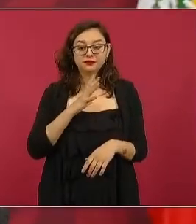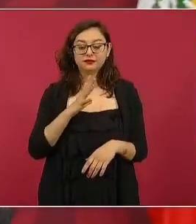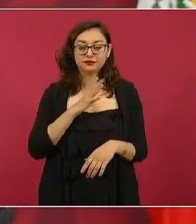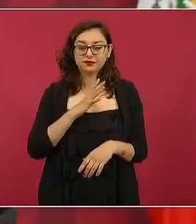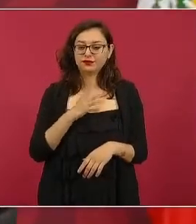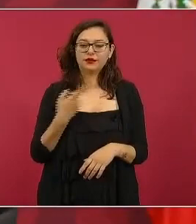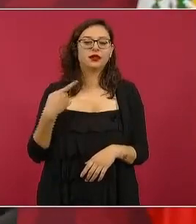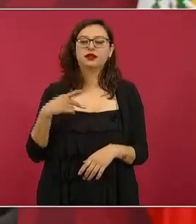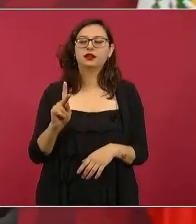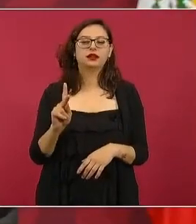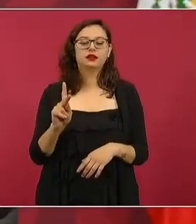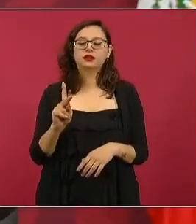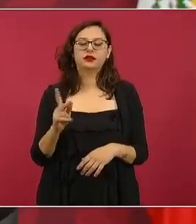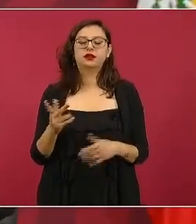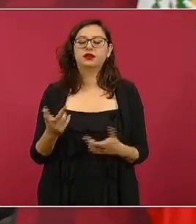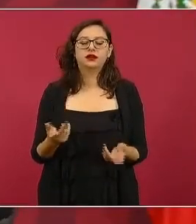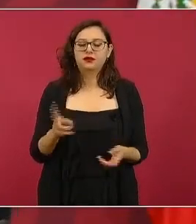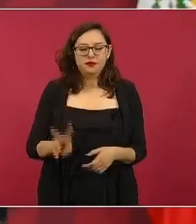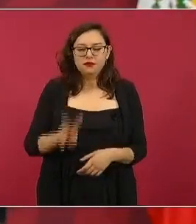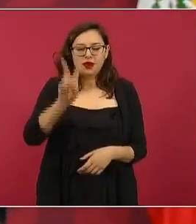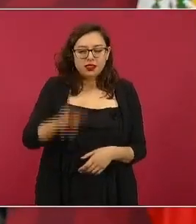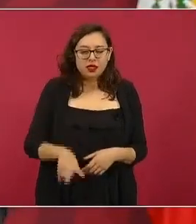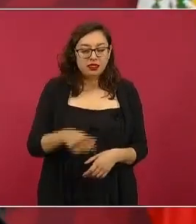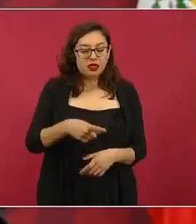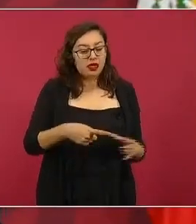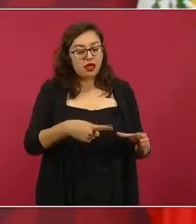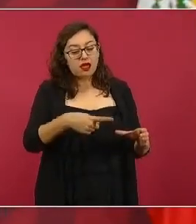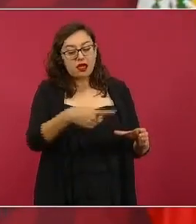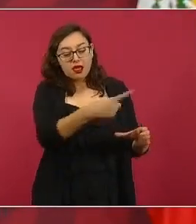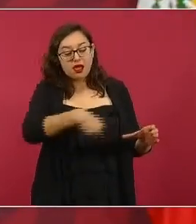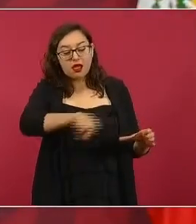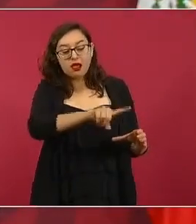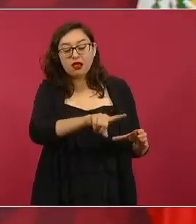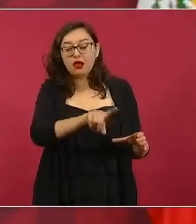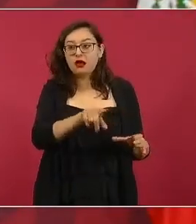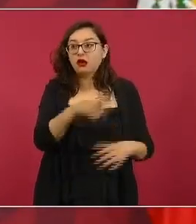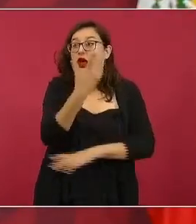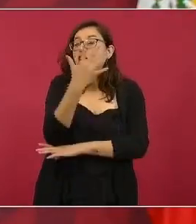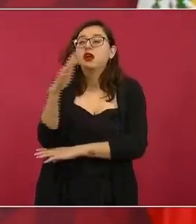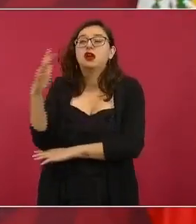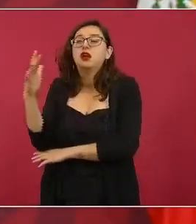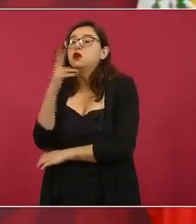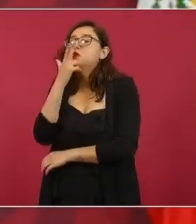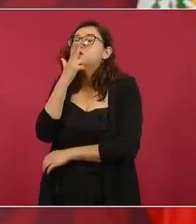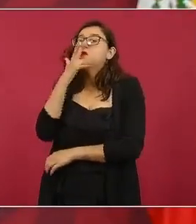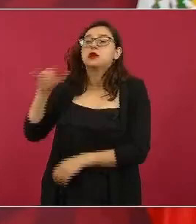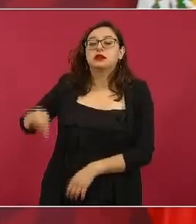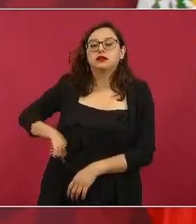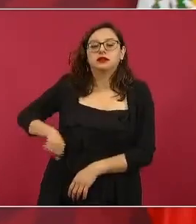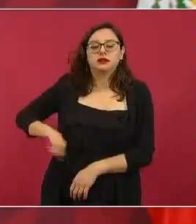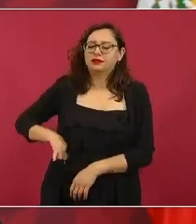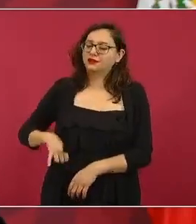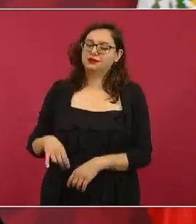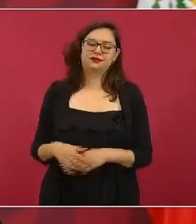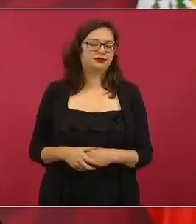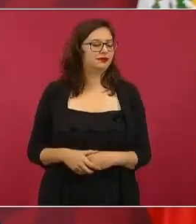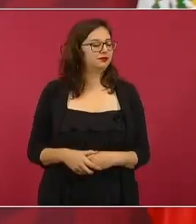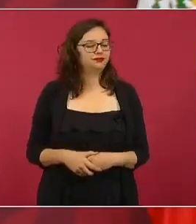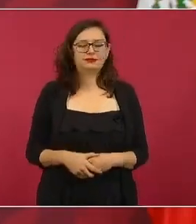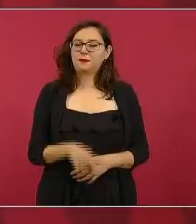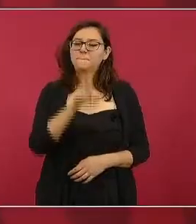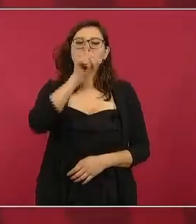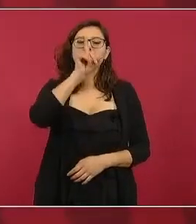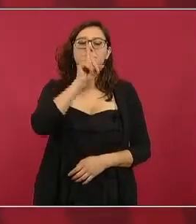esto lo están utilizando porque hay repito una empresa que le dieron